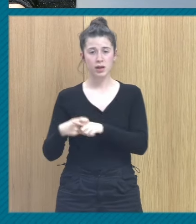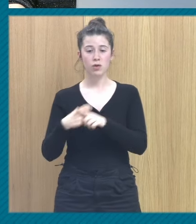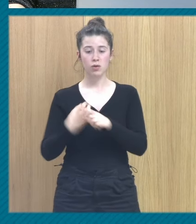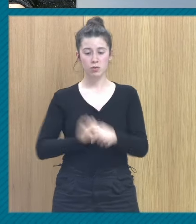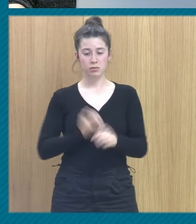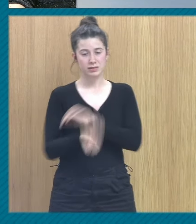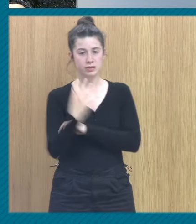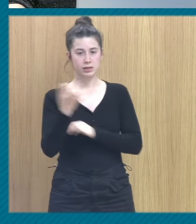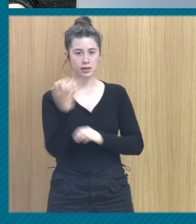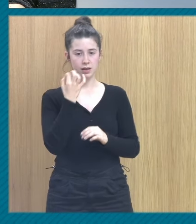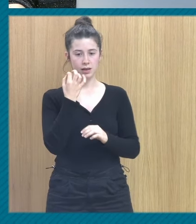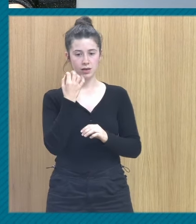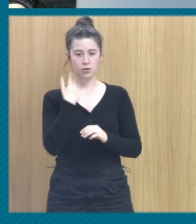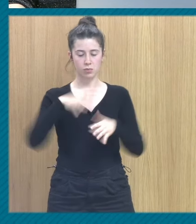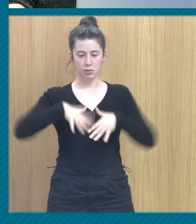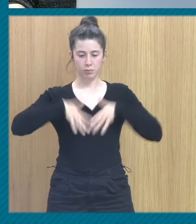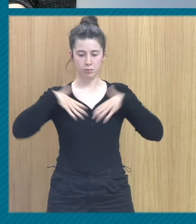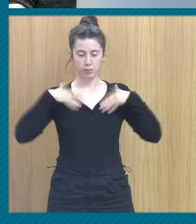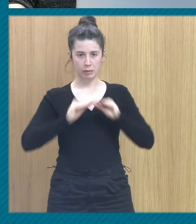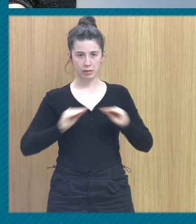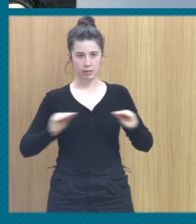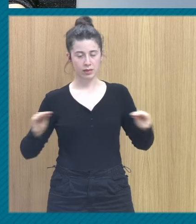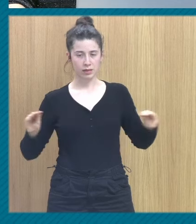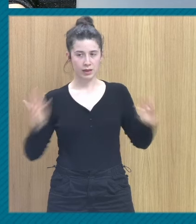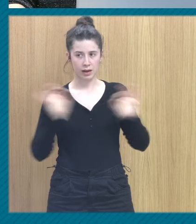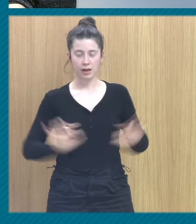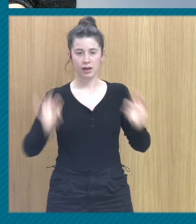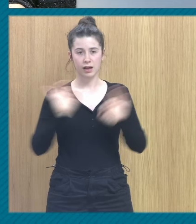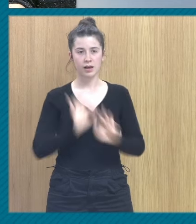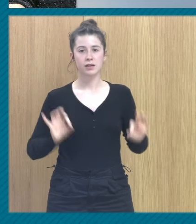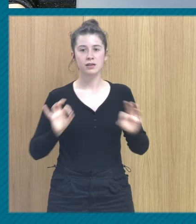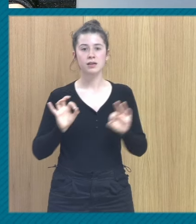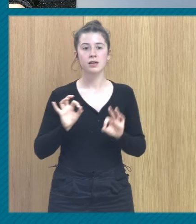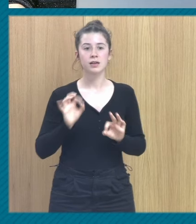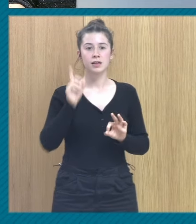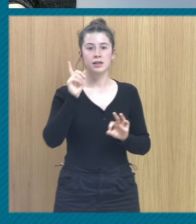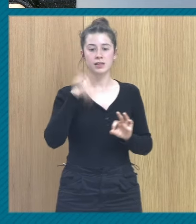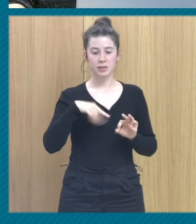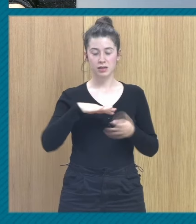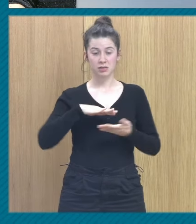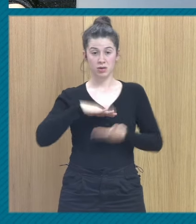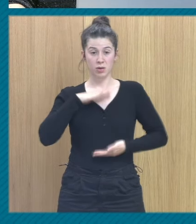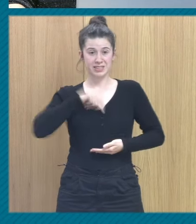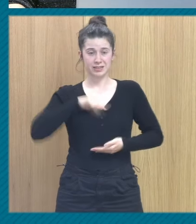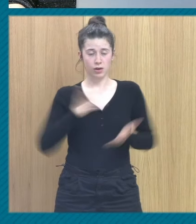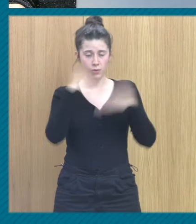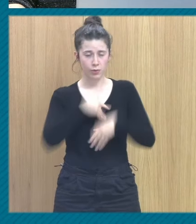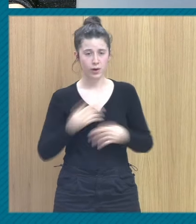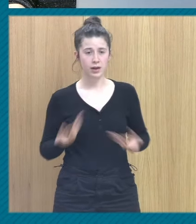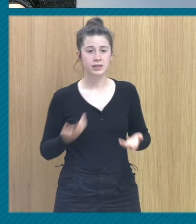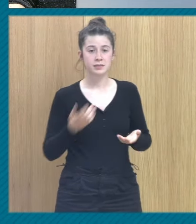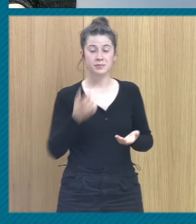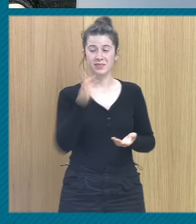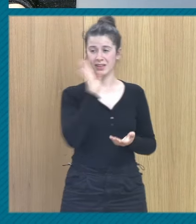emocional esa planicia emocional esa esa incapacidad de sentir el